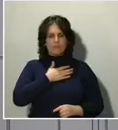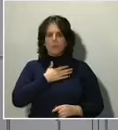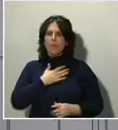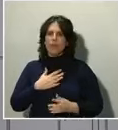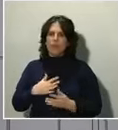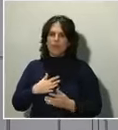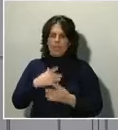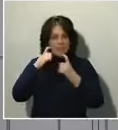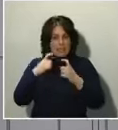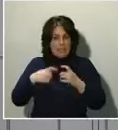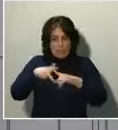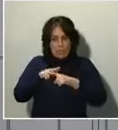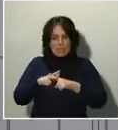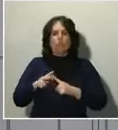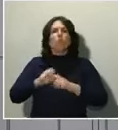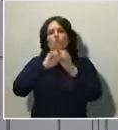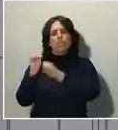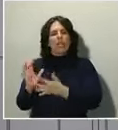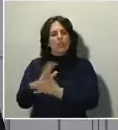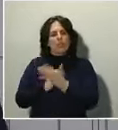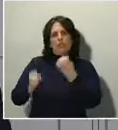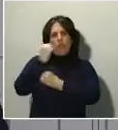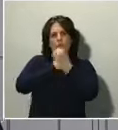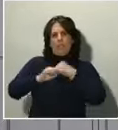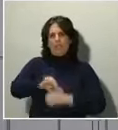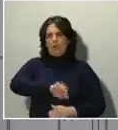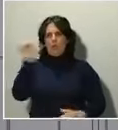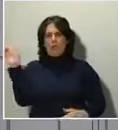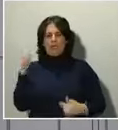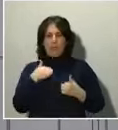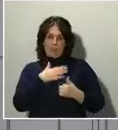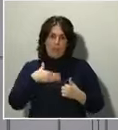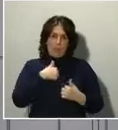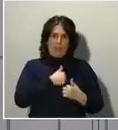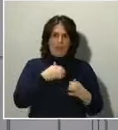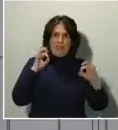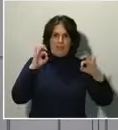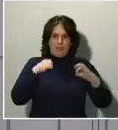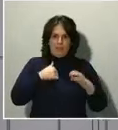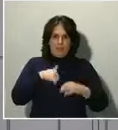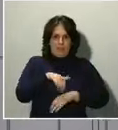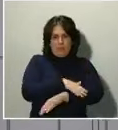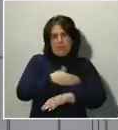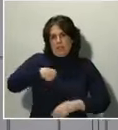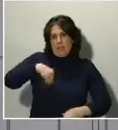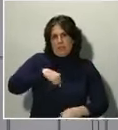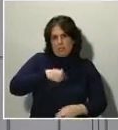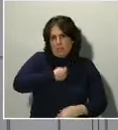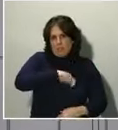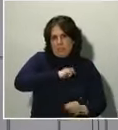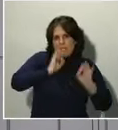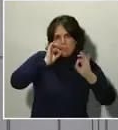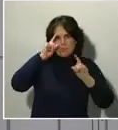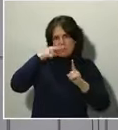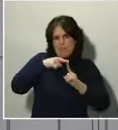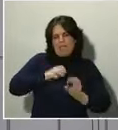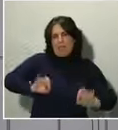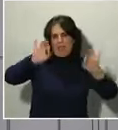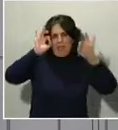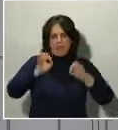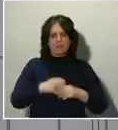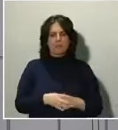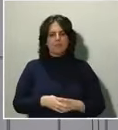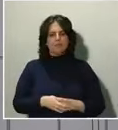y también, lógicamente, como presidente del Gobierno especial España. También decirles que, en relación con la primera de las preguntas, se ha venido